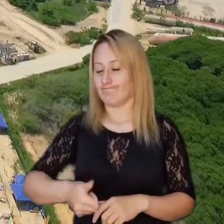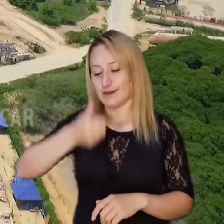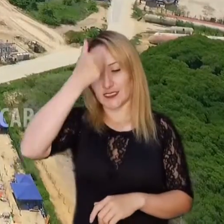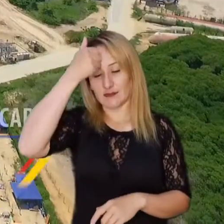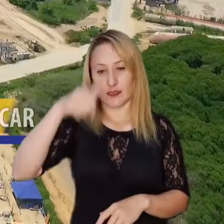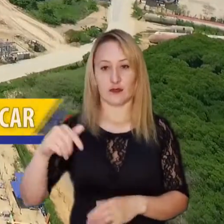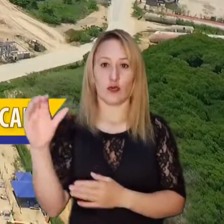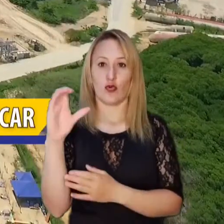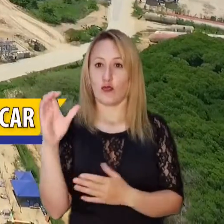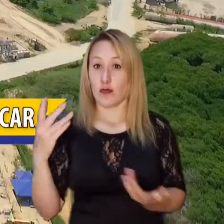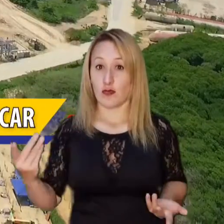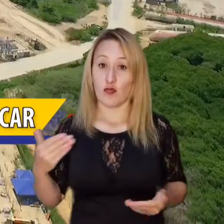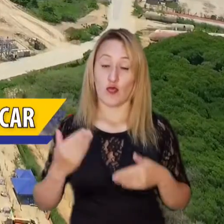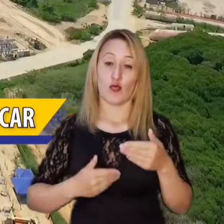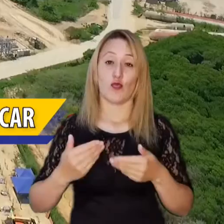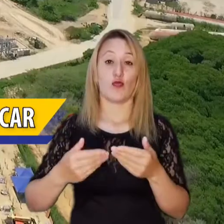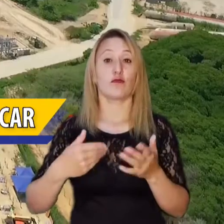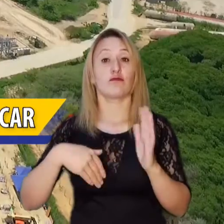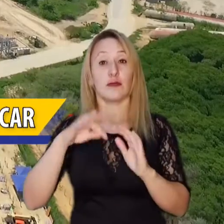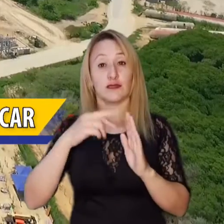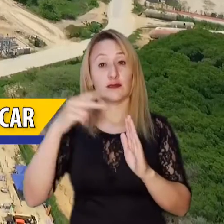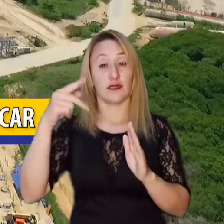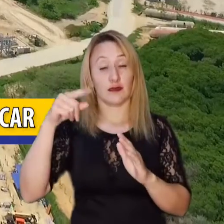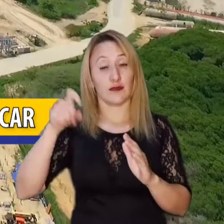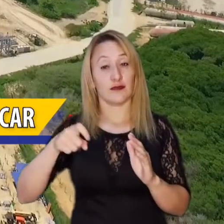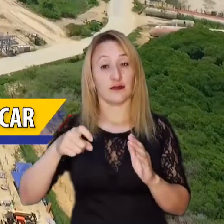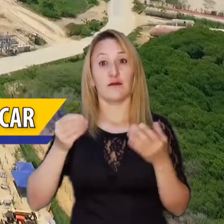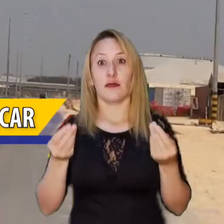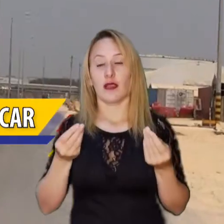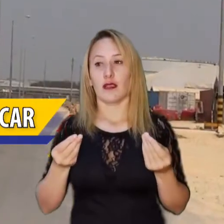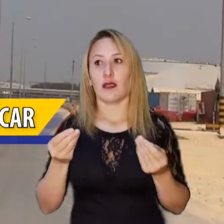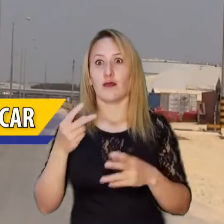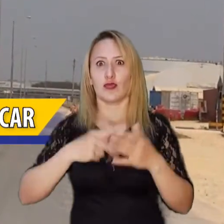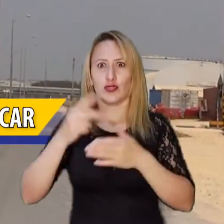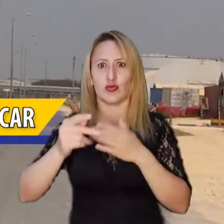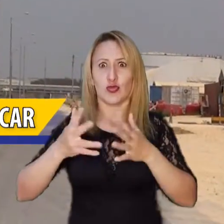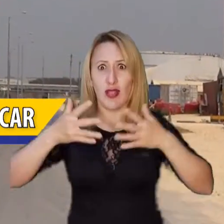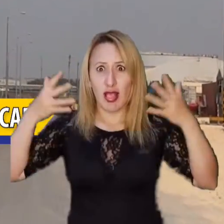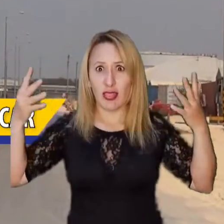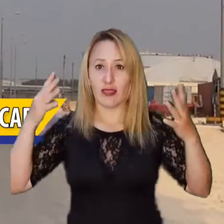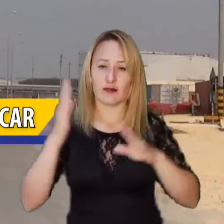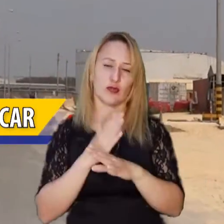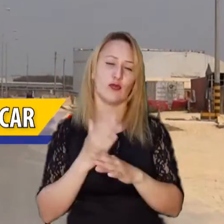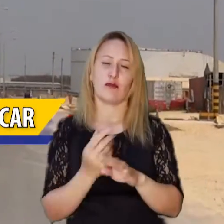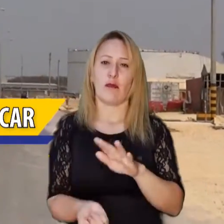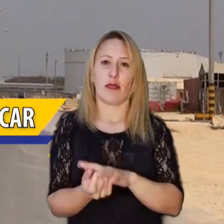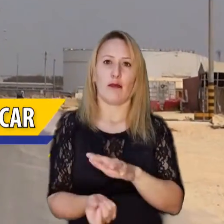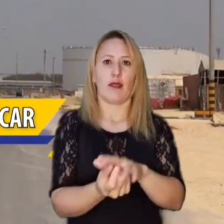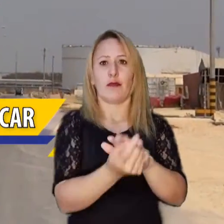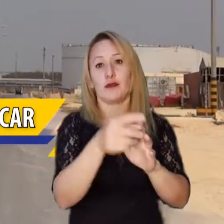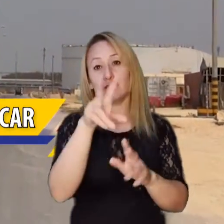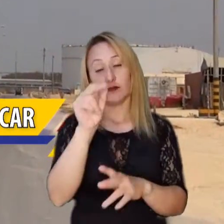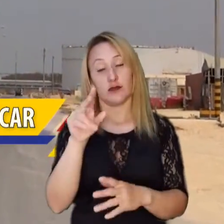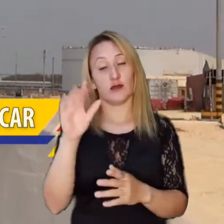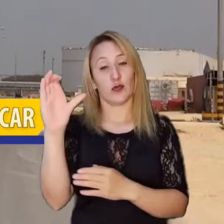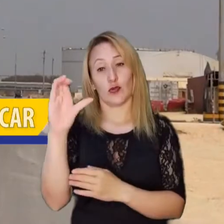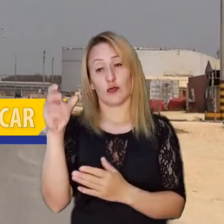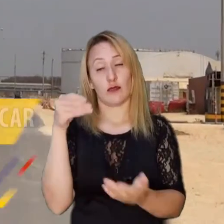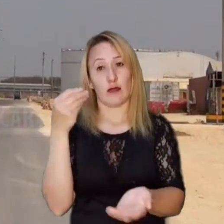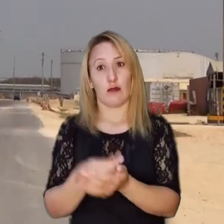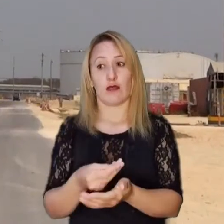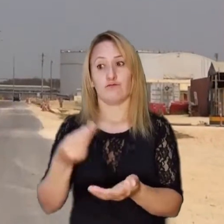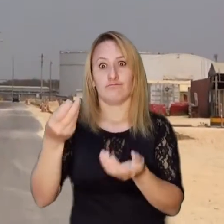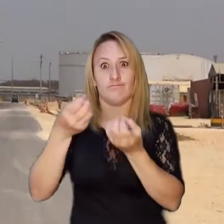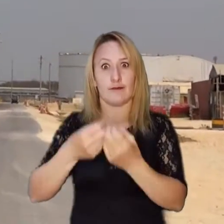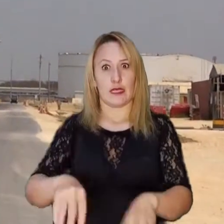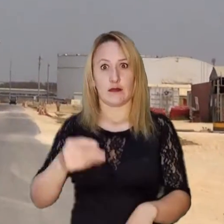aseguran que es fundamental que en Colombia haya cada día más capacidades técnicas para que estos megaproyectos no tengan tantos problemas ni le cuesten mucho al